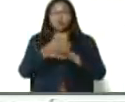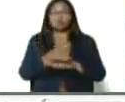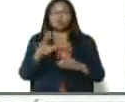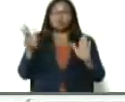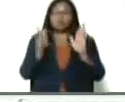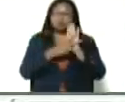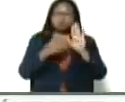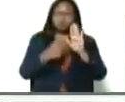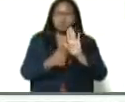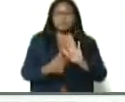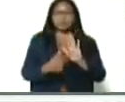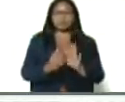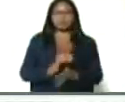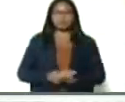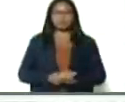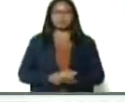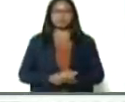cumplir,